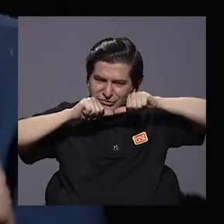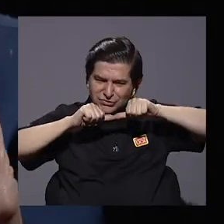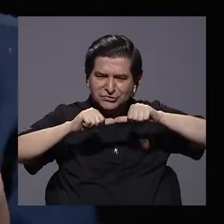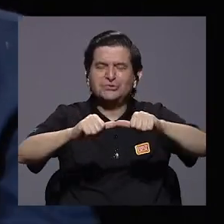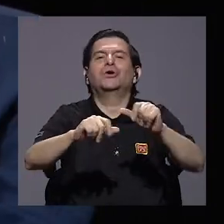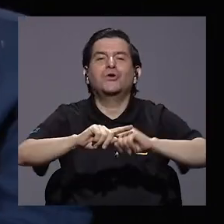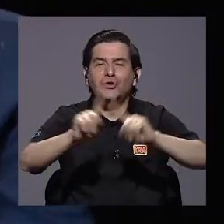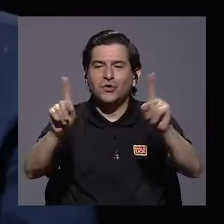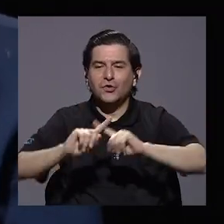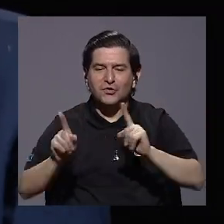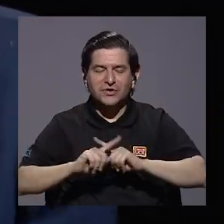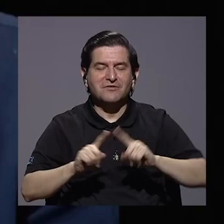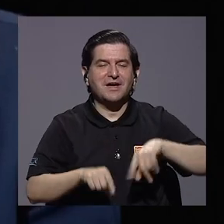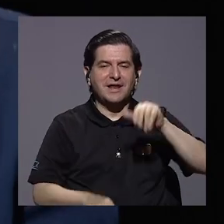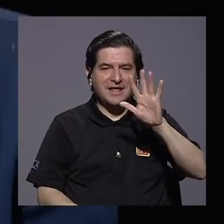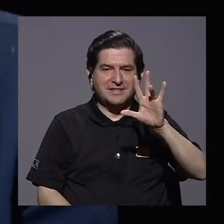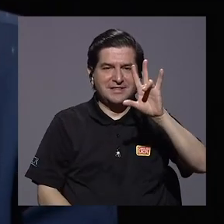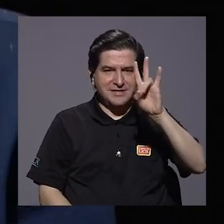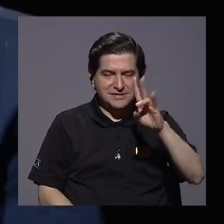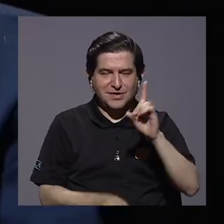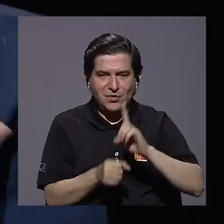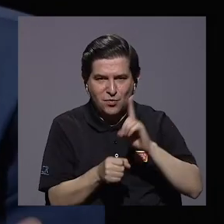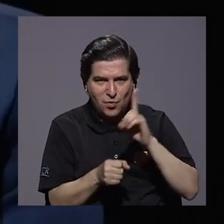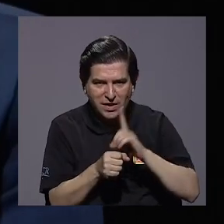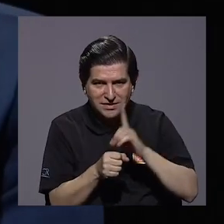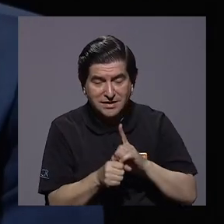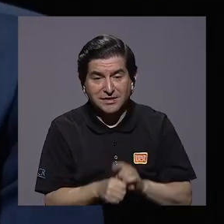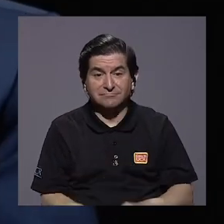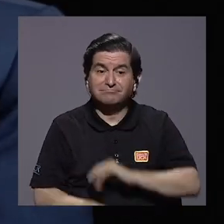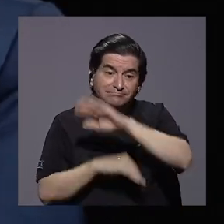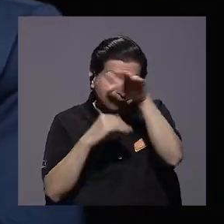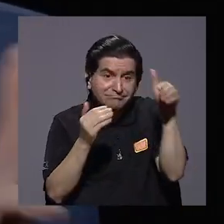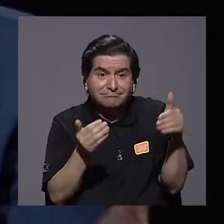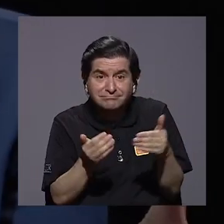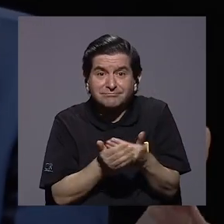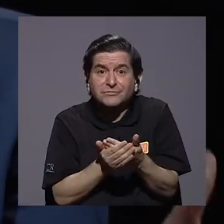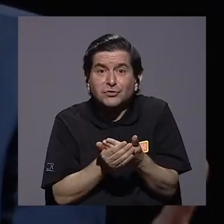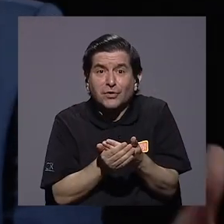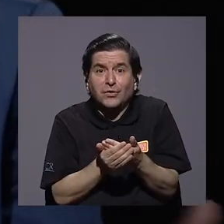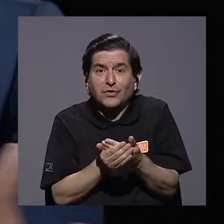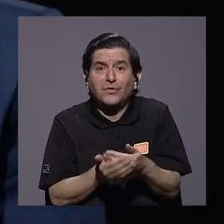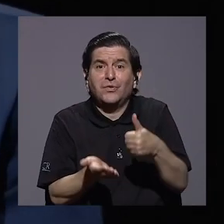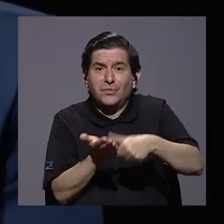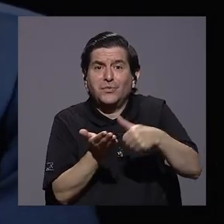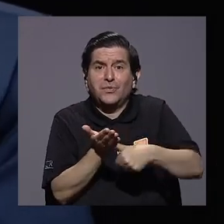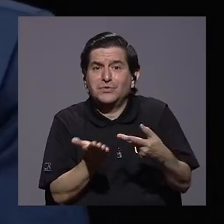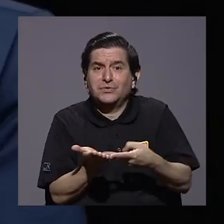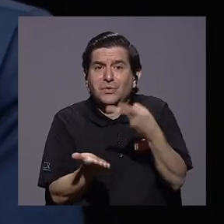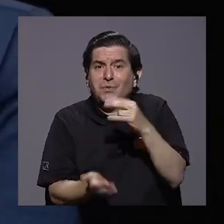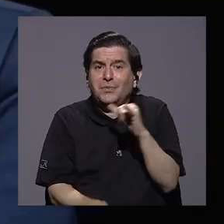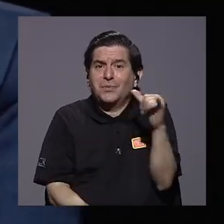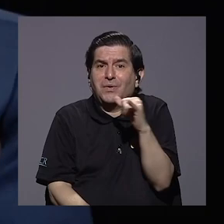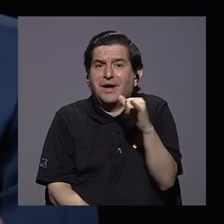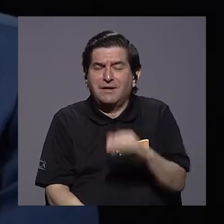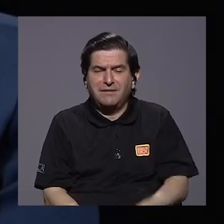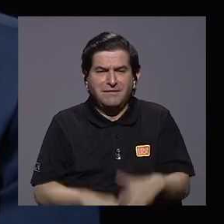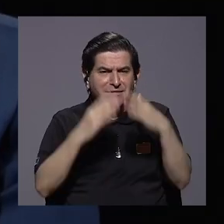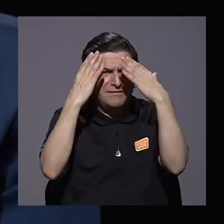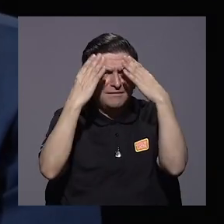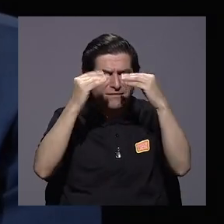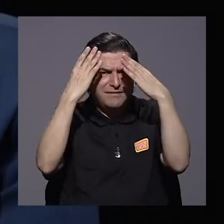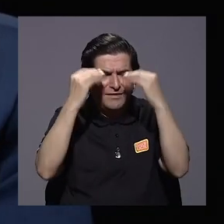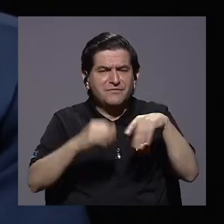los diferentes, con los 57 diputados que al final de cuentas todo voto vale igual y la información